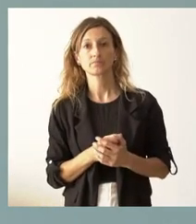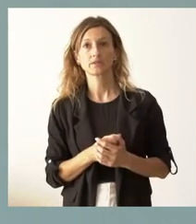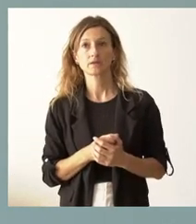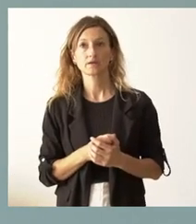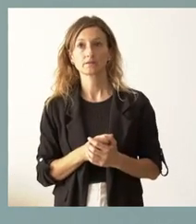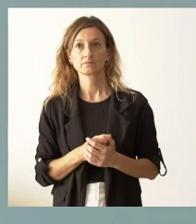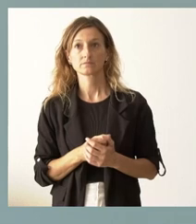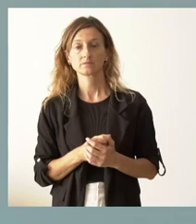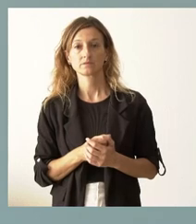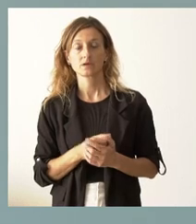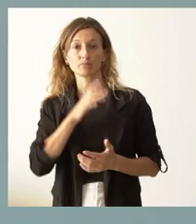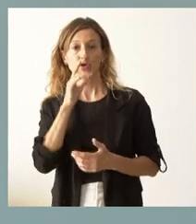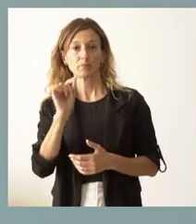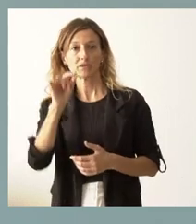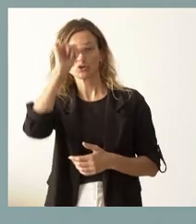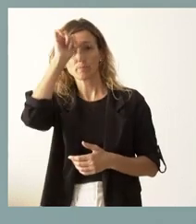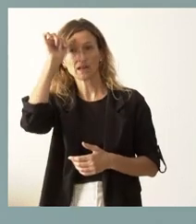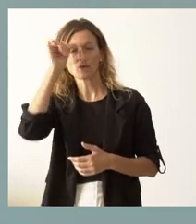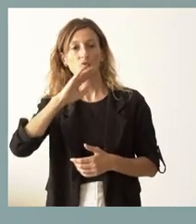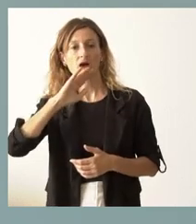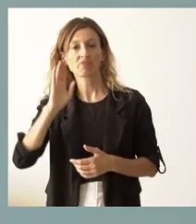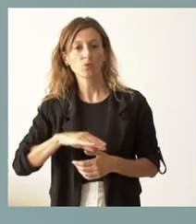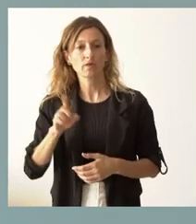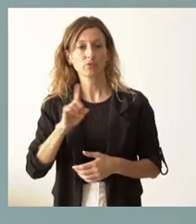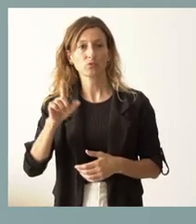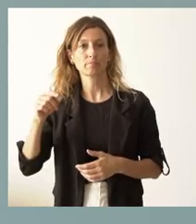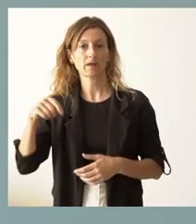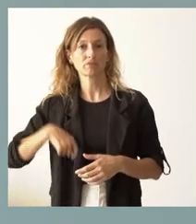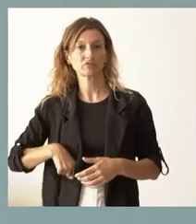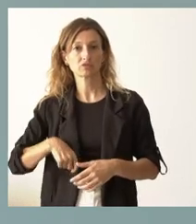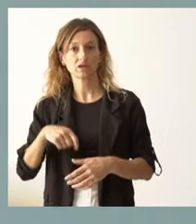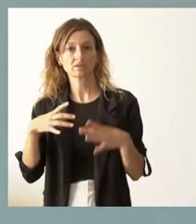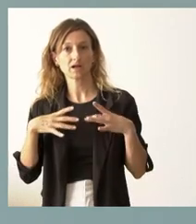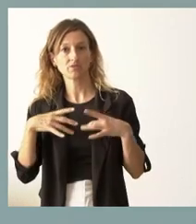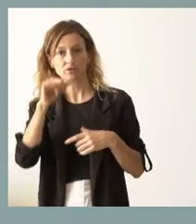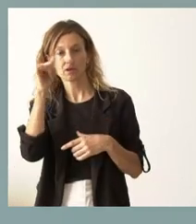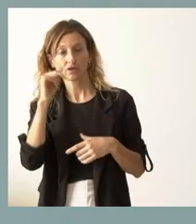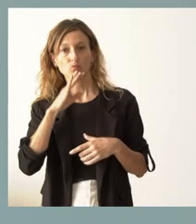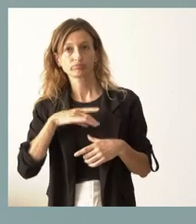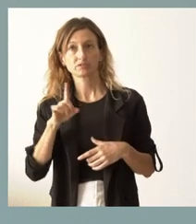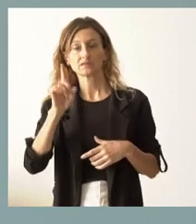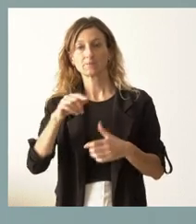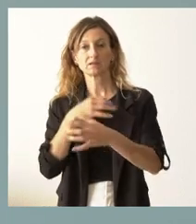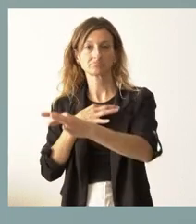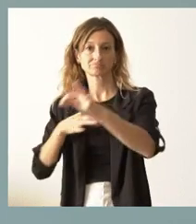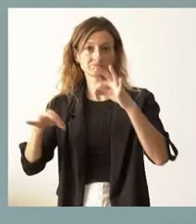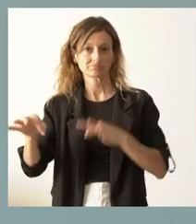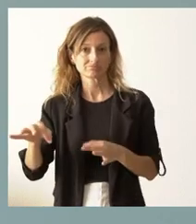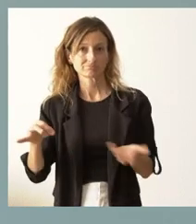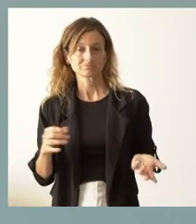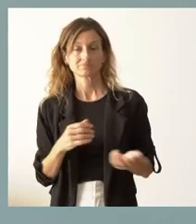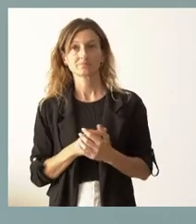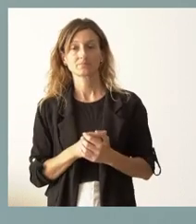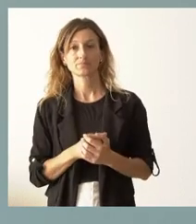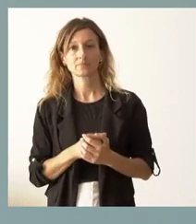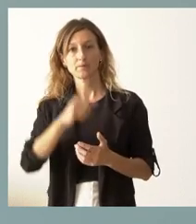de que el momento de verano quizá no sea el más adecuado para que muchos sanitarios se cogieran vacaciones, que piensen también y se pongan en el lugar de aquellos sanitarios que